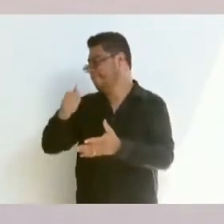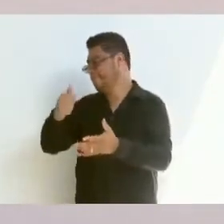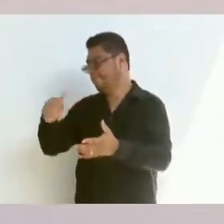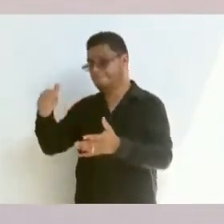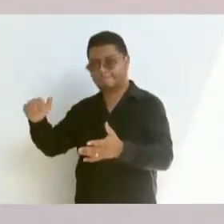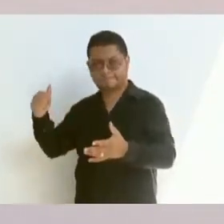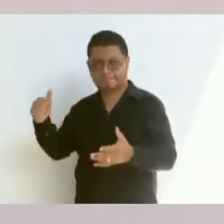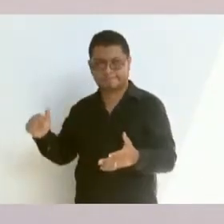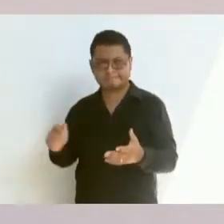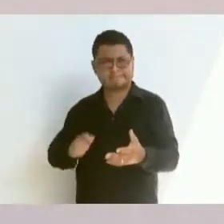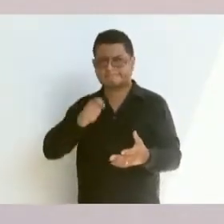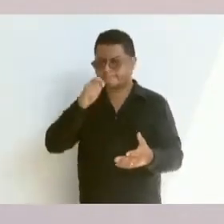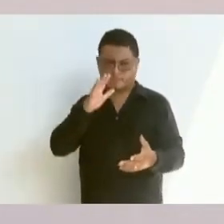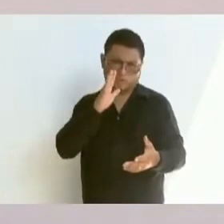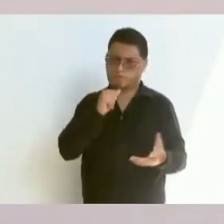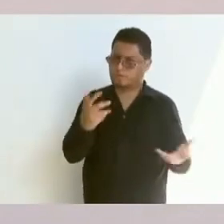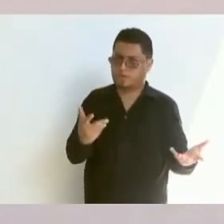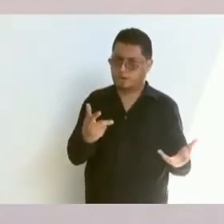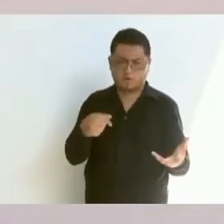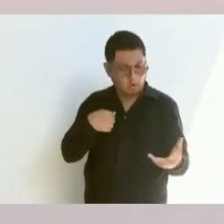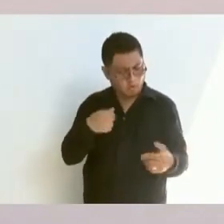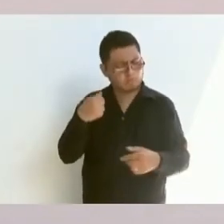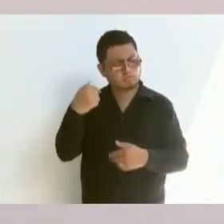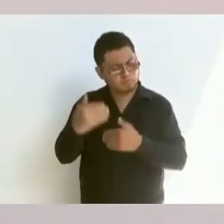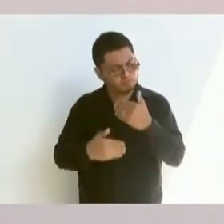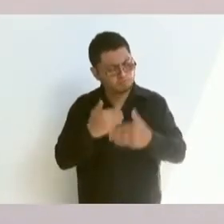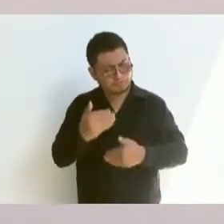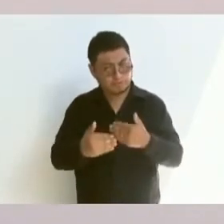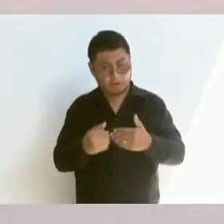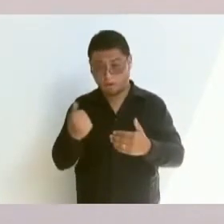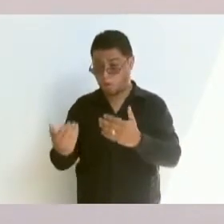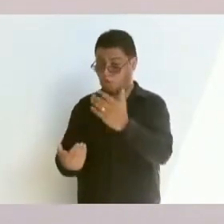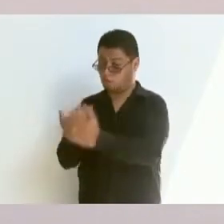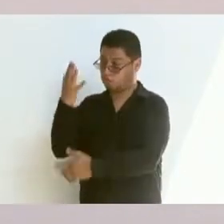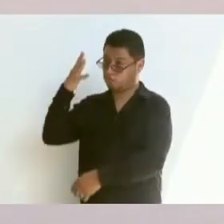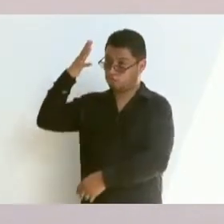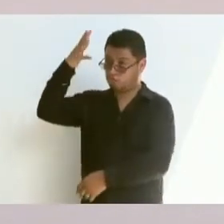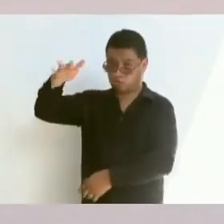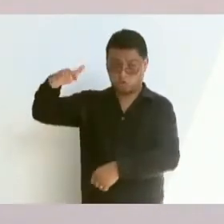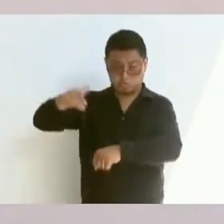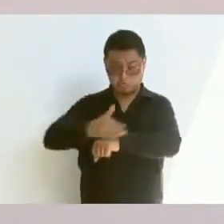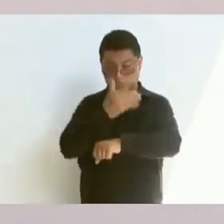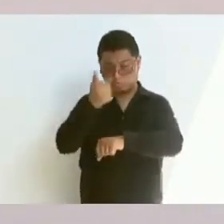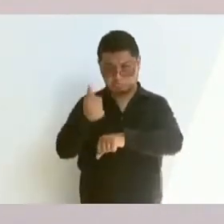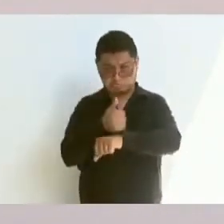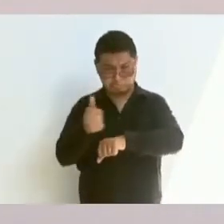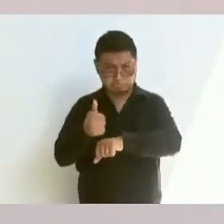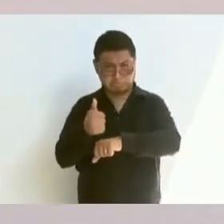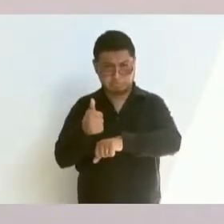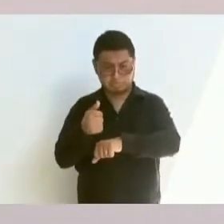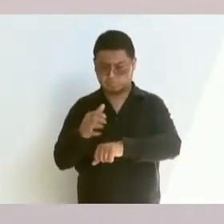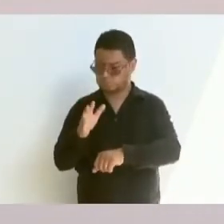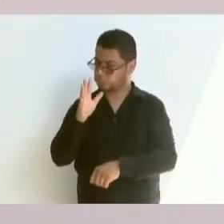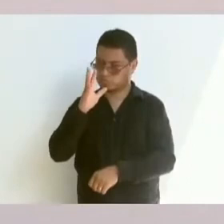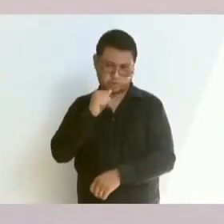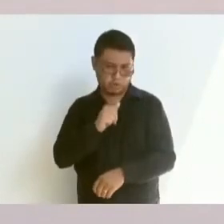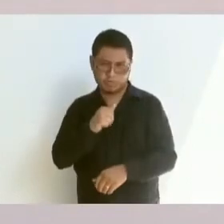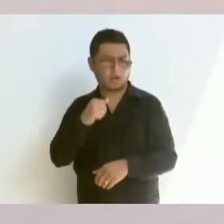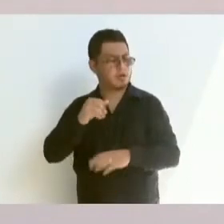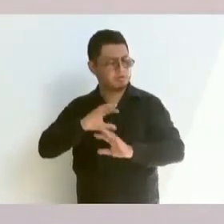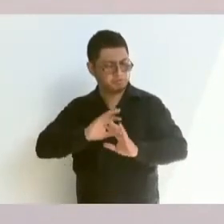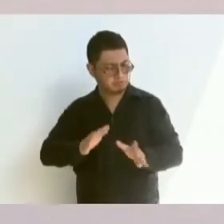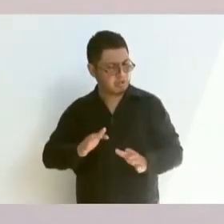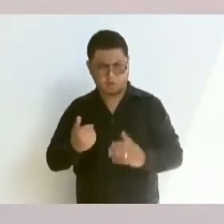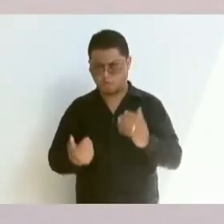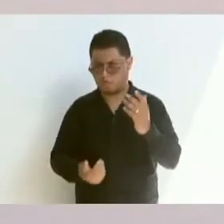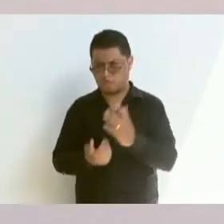pendientes a las nuevas administraciones, a los